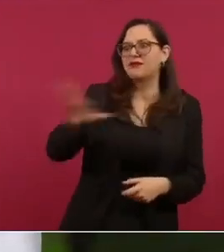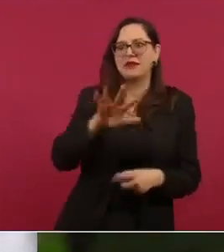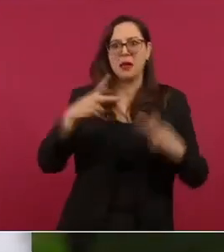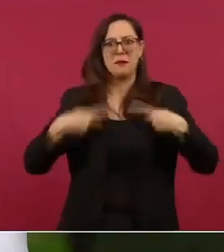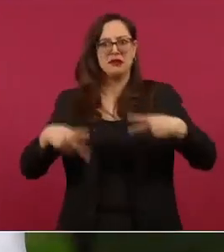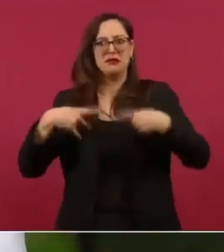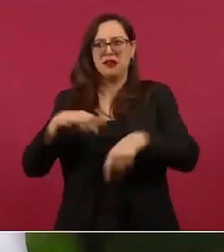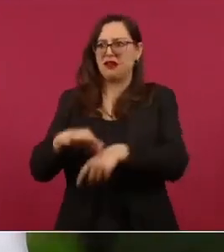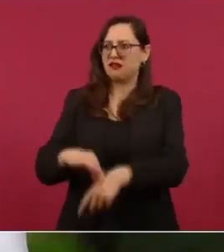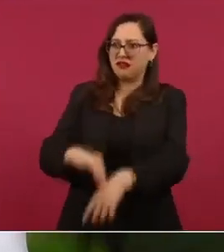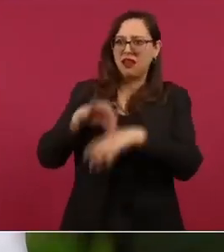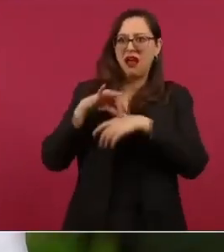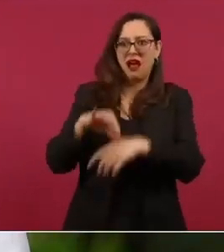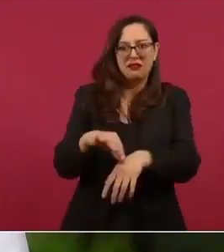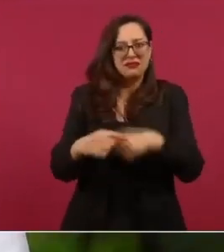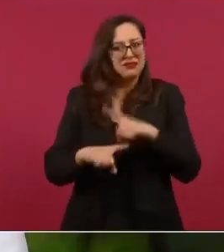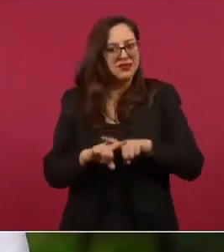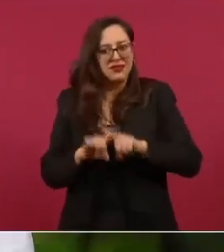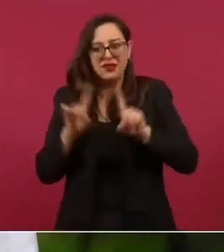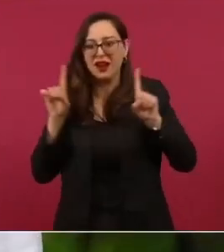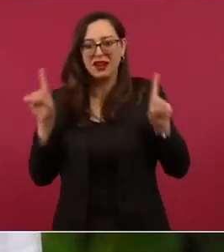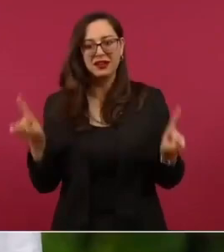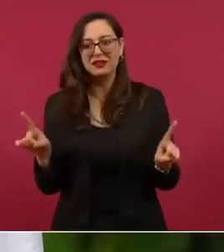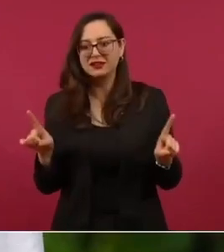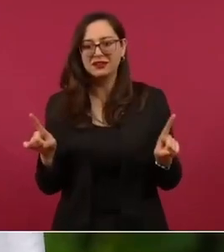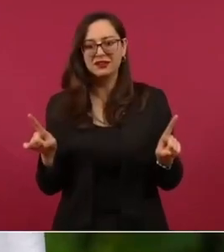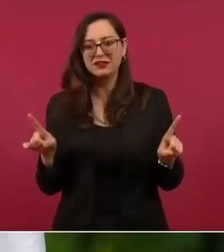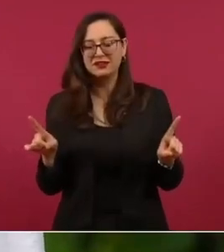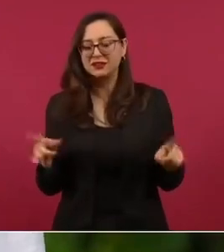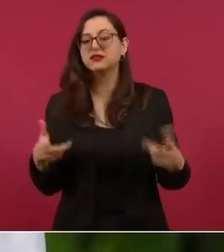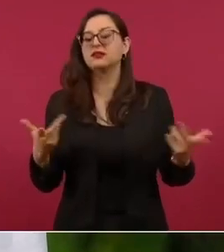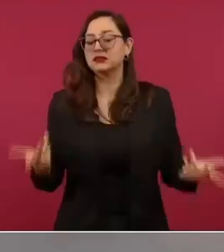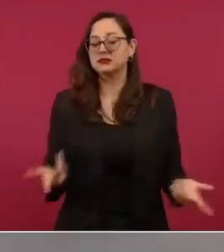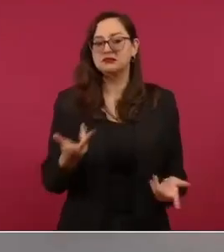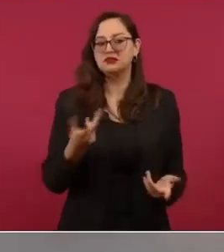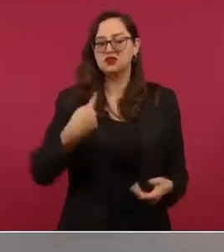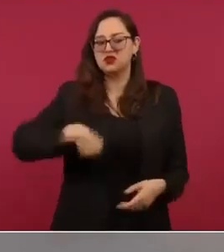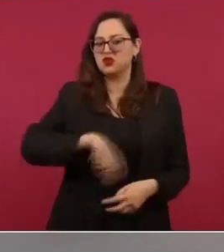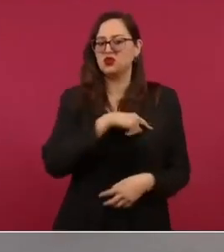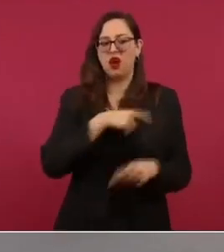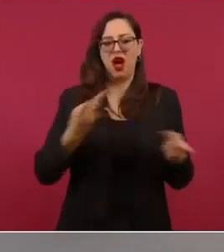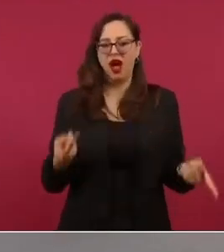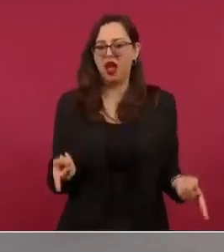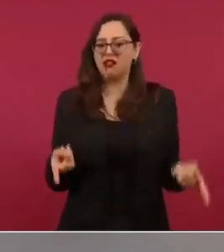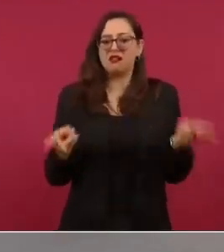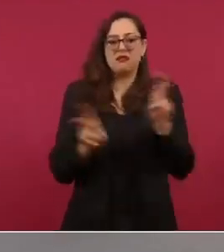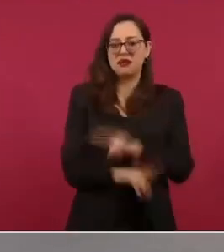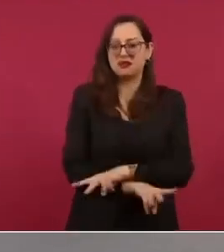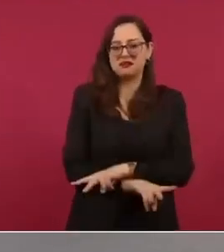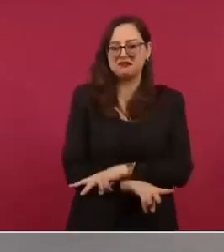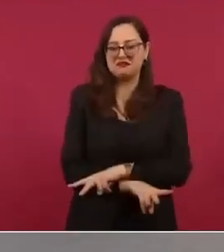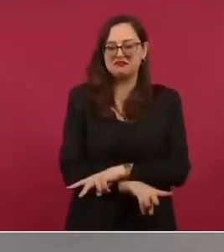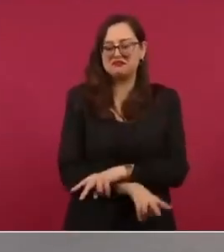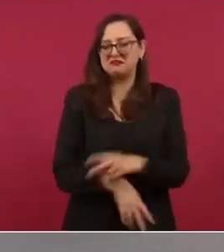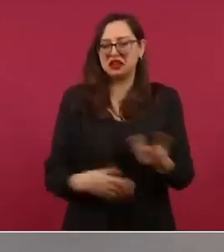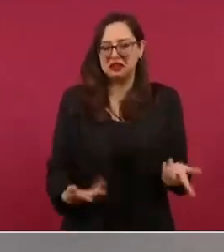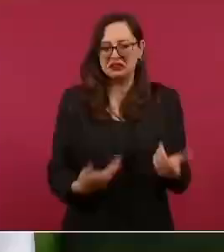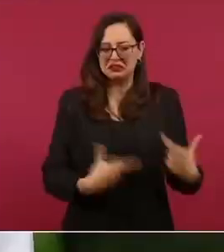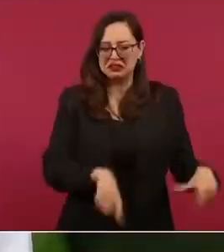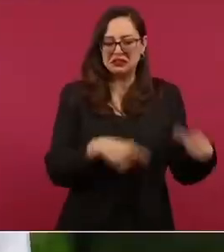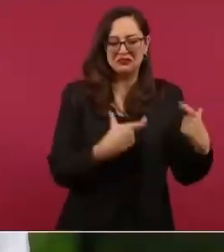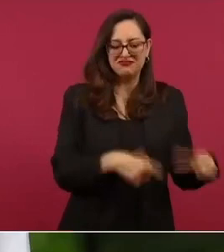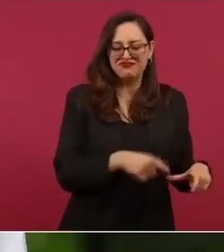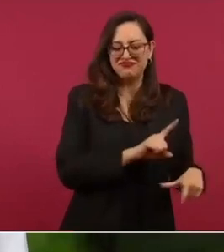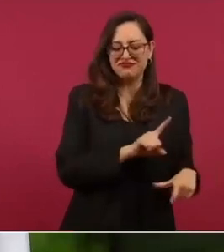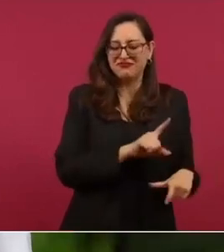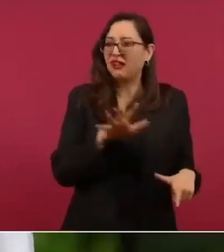realidades sociales nosotros consideramos que lo fundamental no es cuantitativo sino